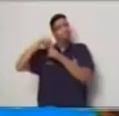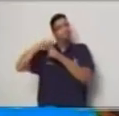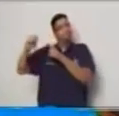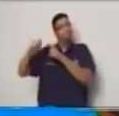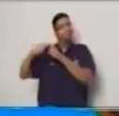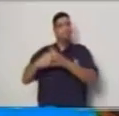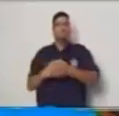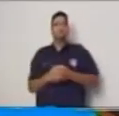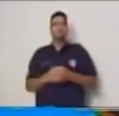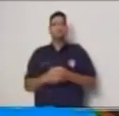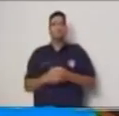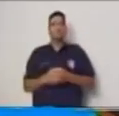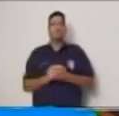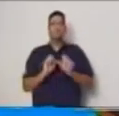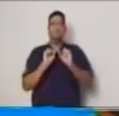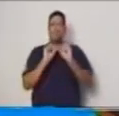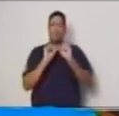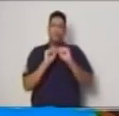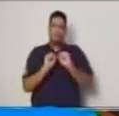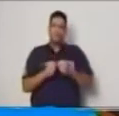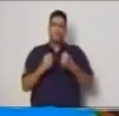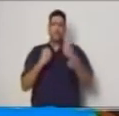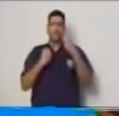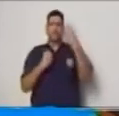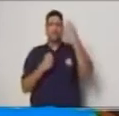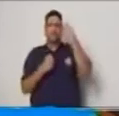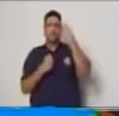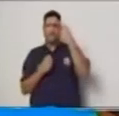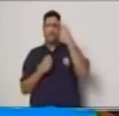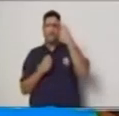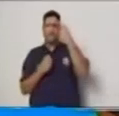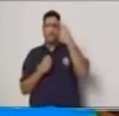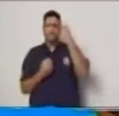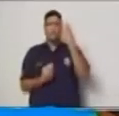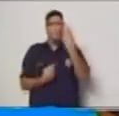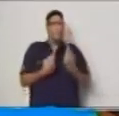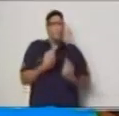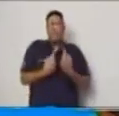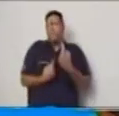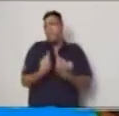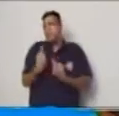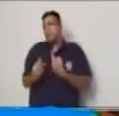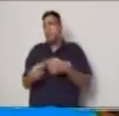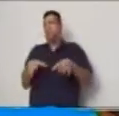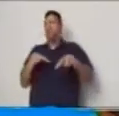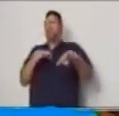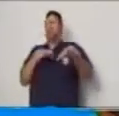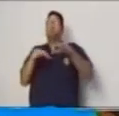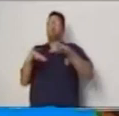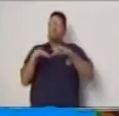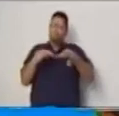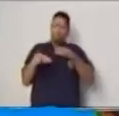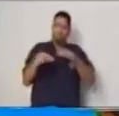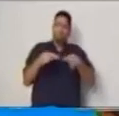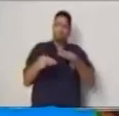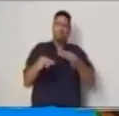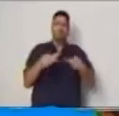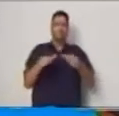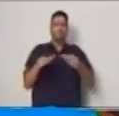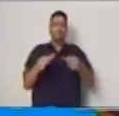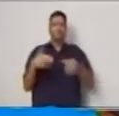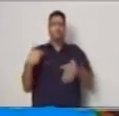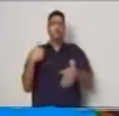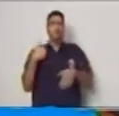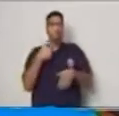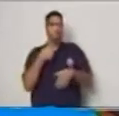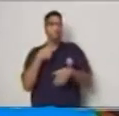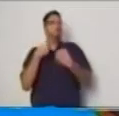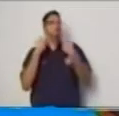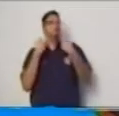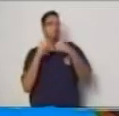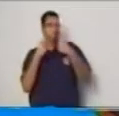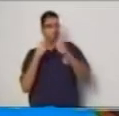en qué actividades en las que realicé